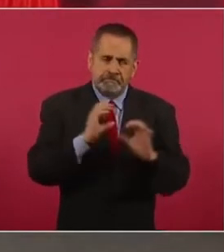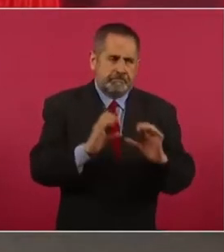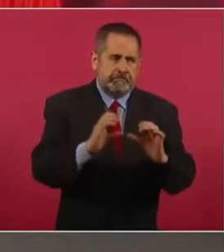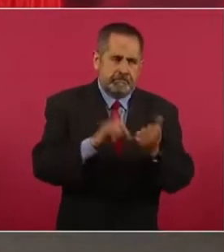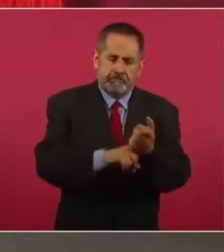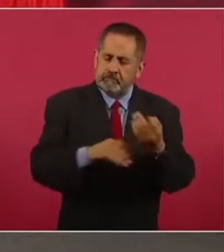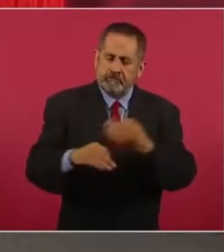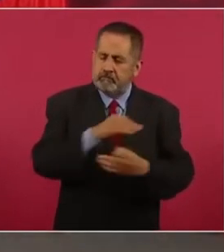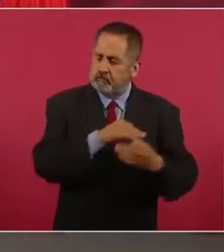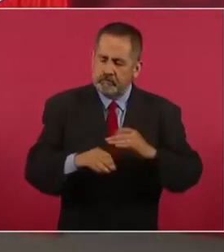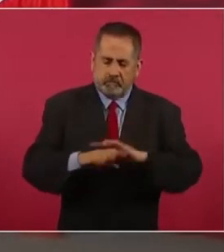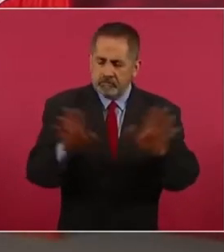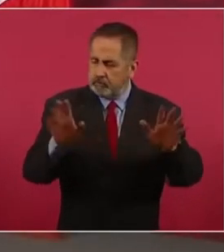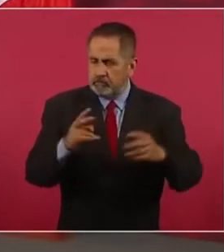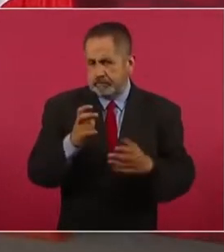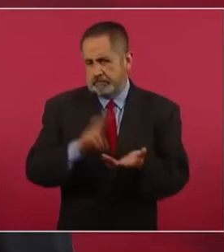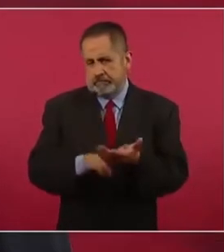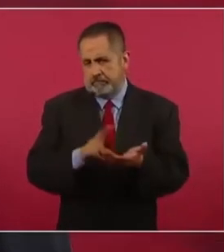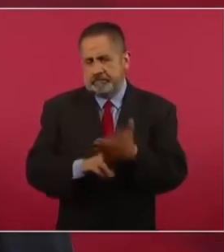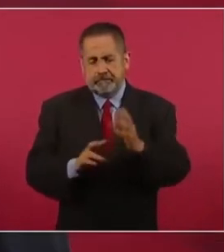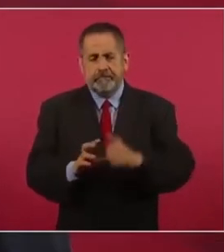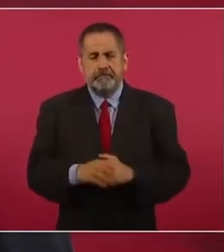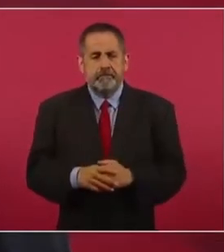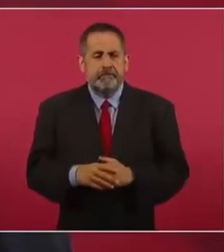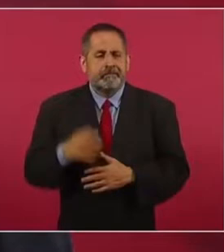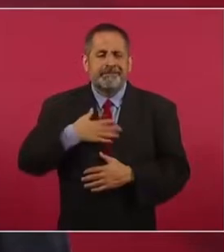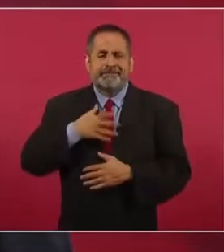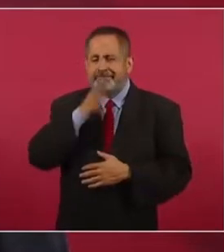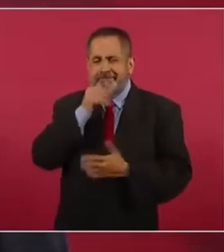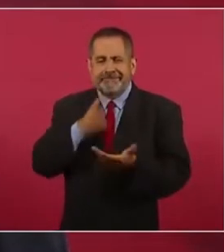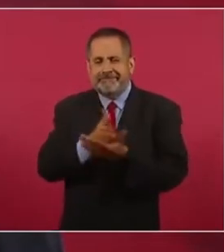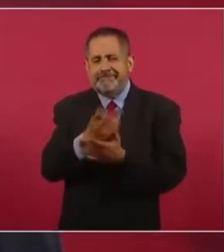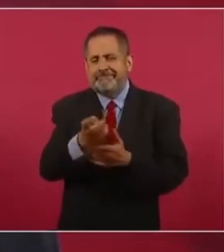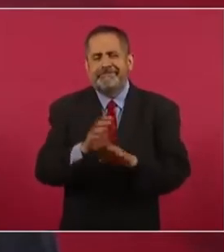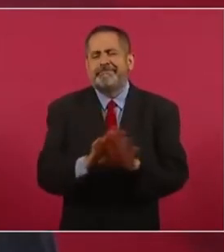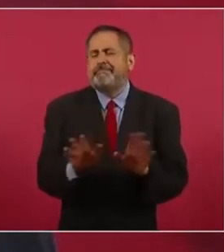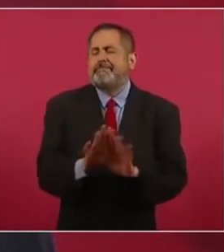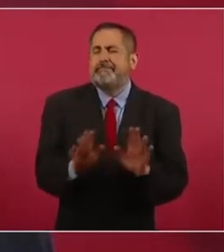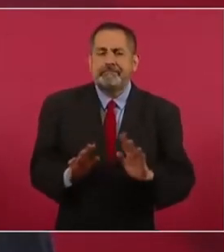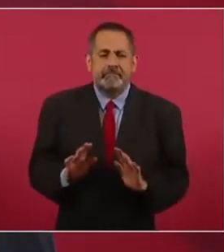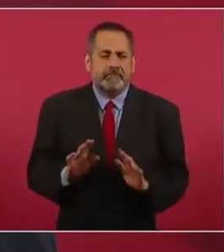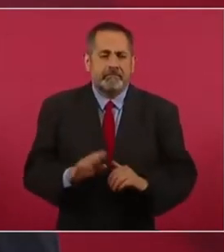no meternos a esas cosas,